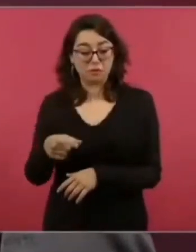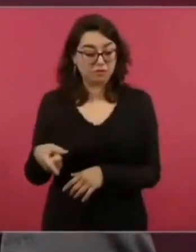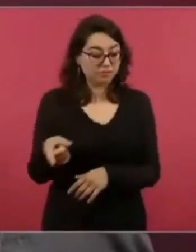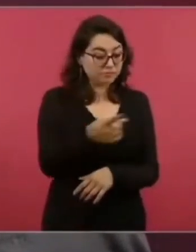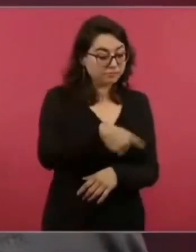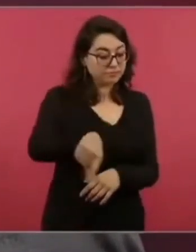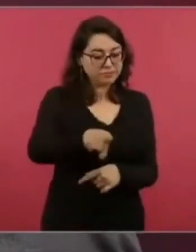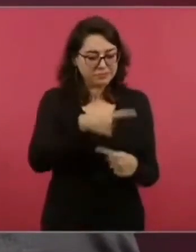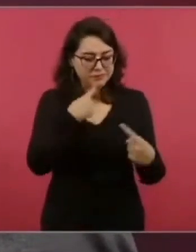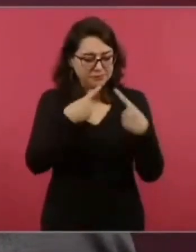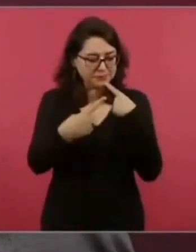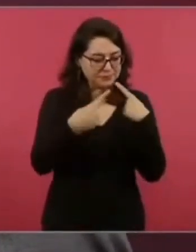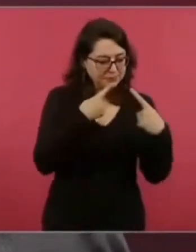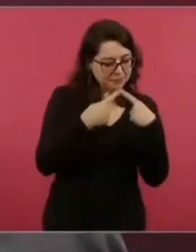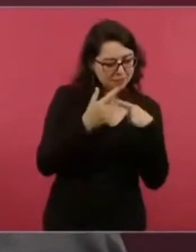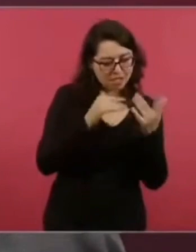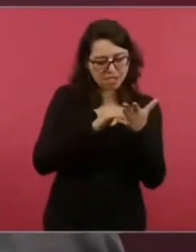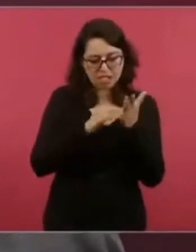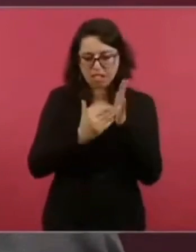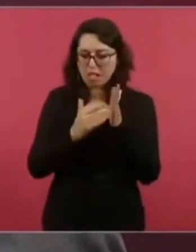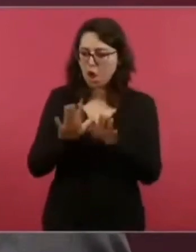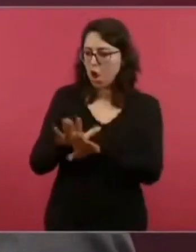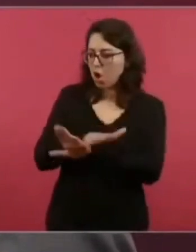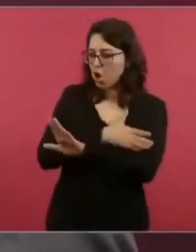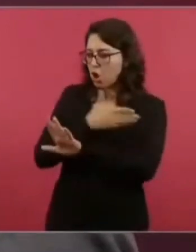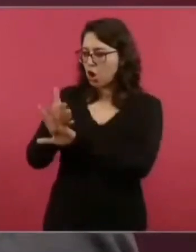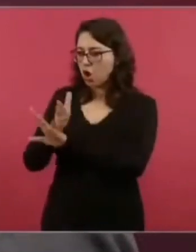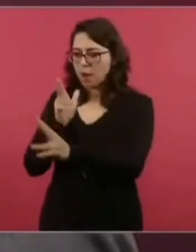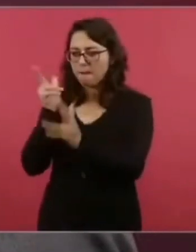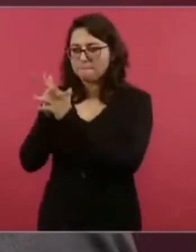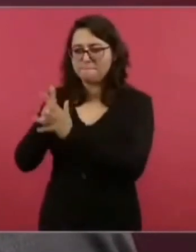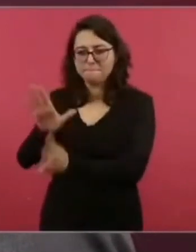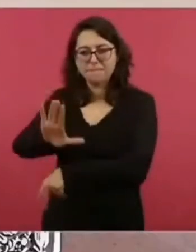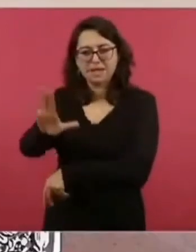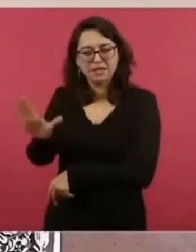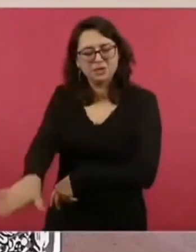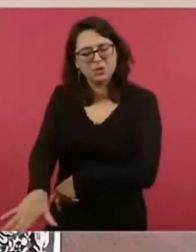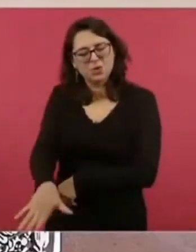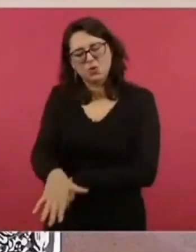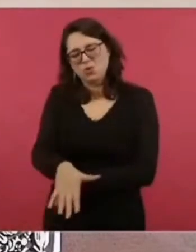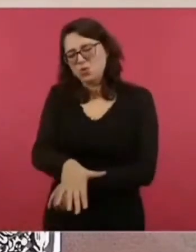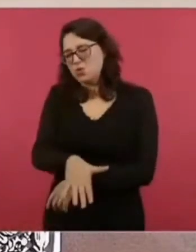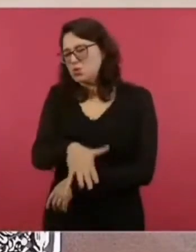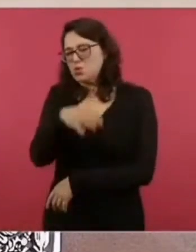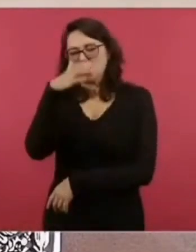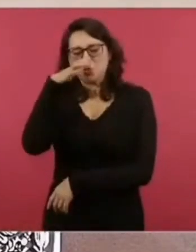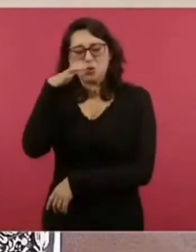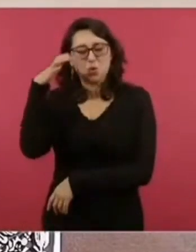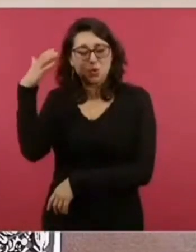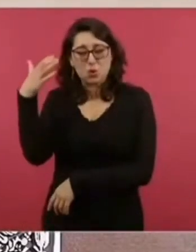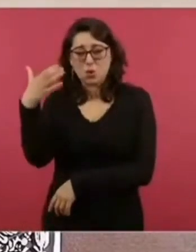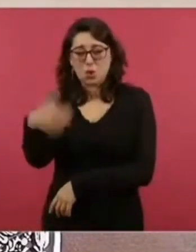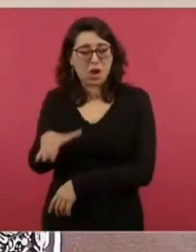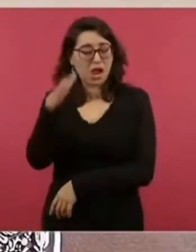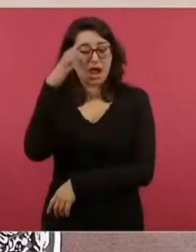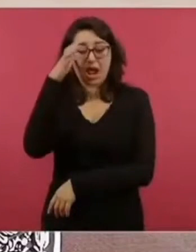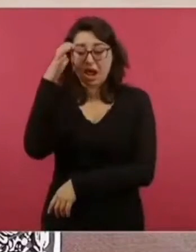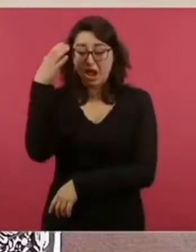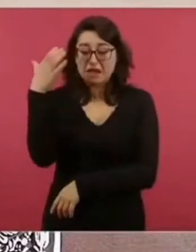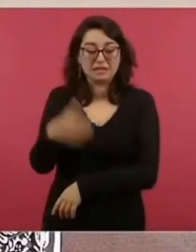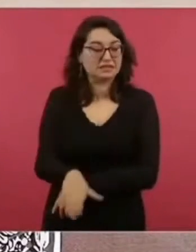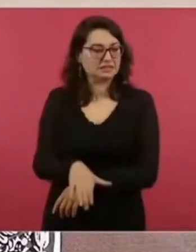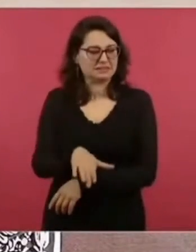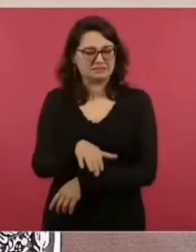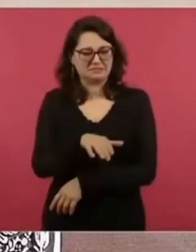lo que hicieron los golpistas en